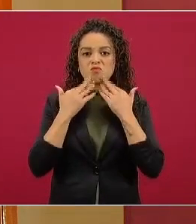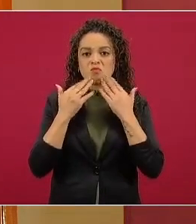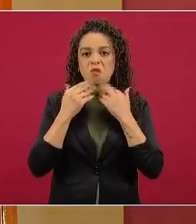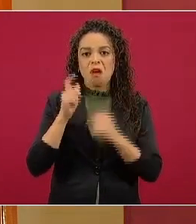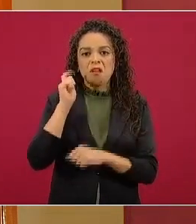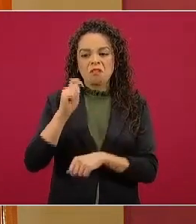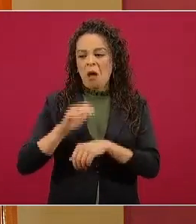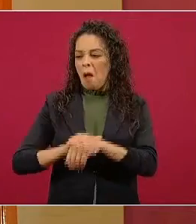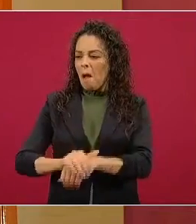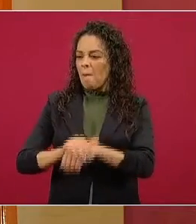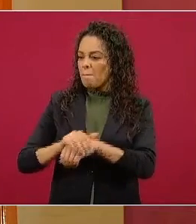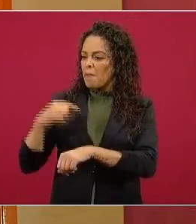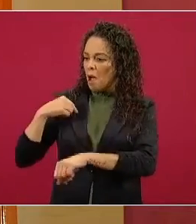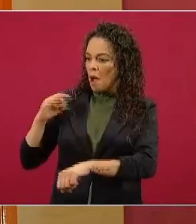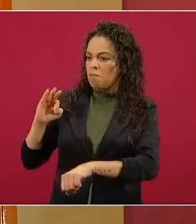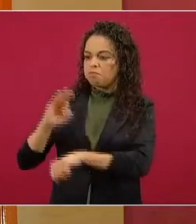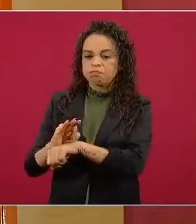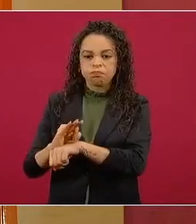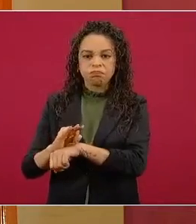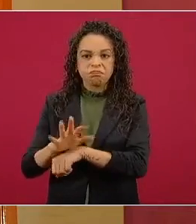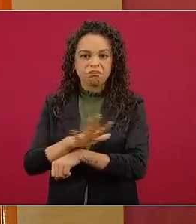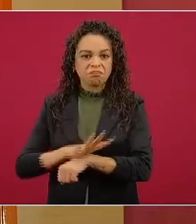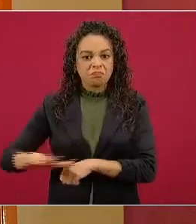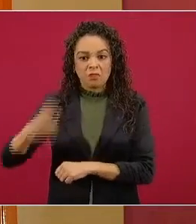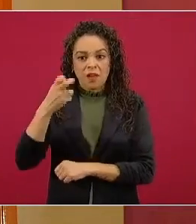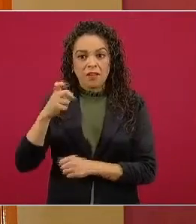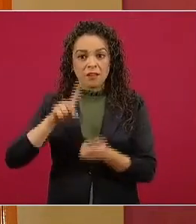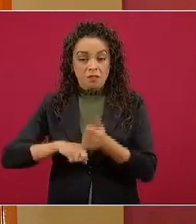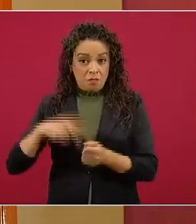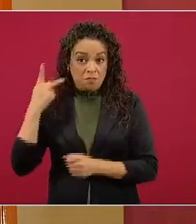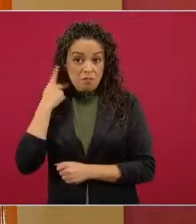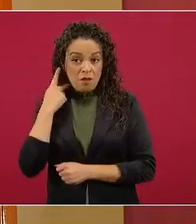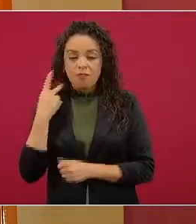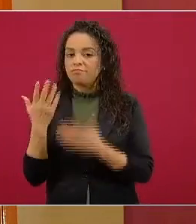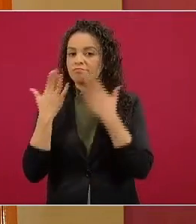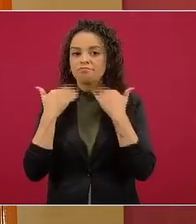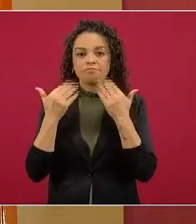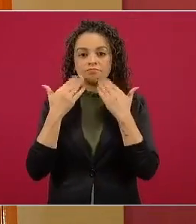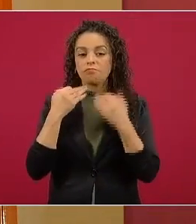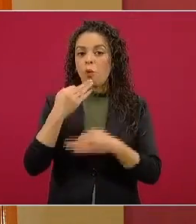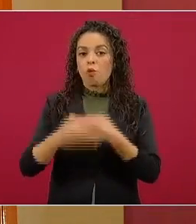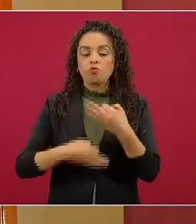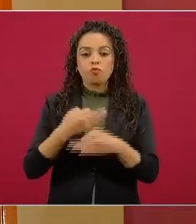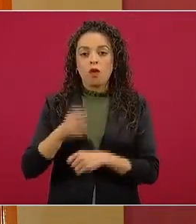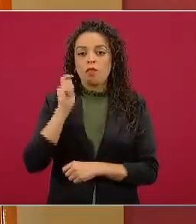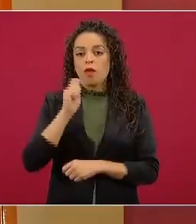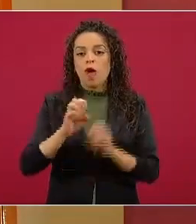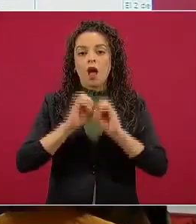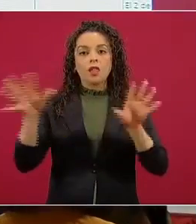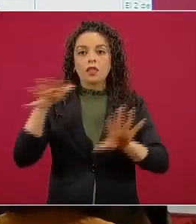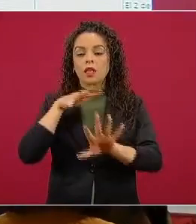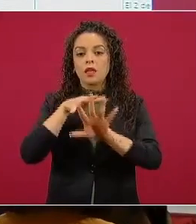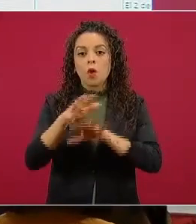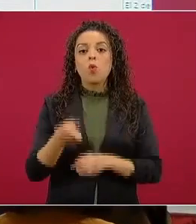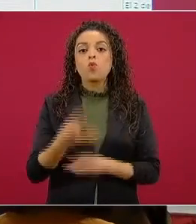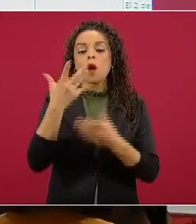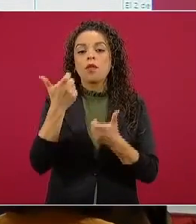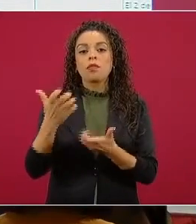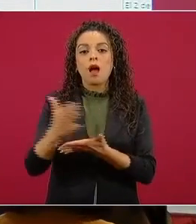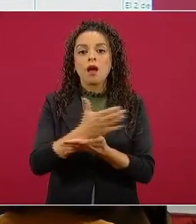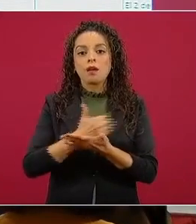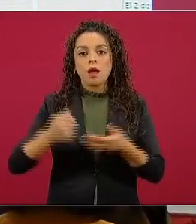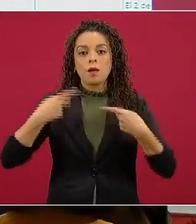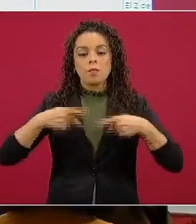influyentismo, ninguna de esas lacras de la política. Será transparente la nómina y los bienes de los funcionarios públicos.